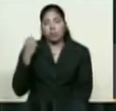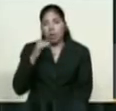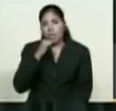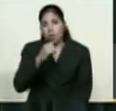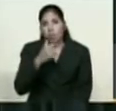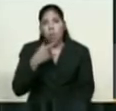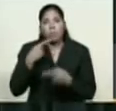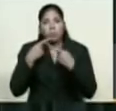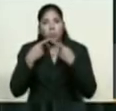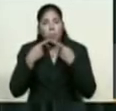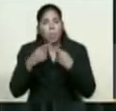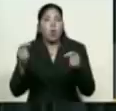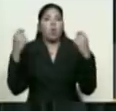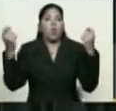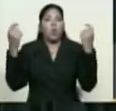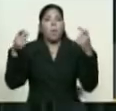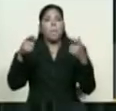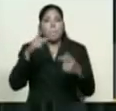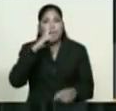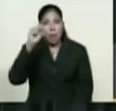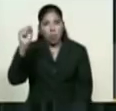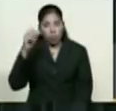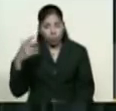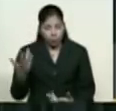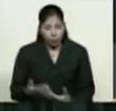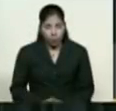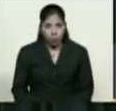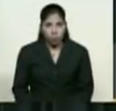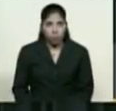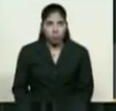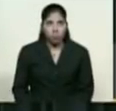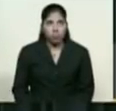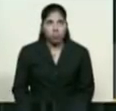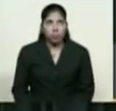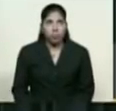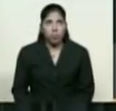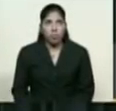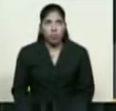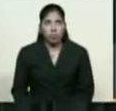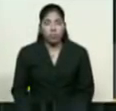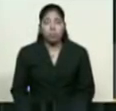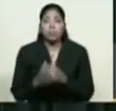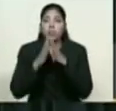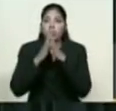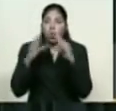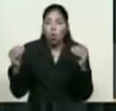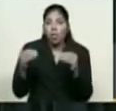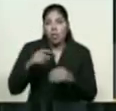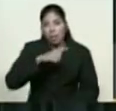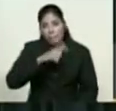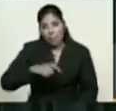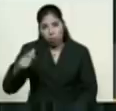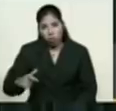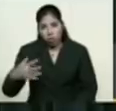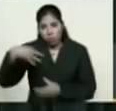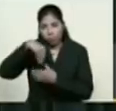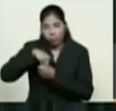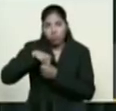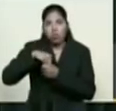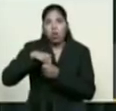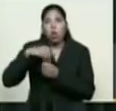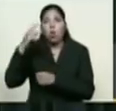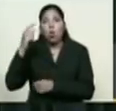avance exitoso de nuestro criptoactivo. Todas las personas jurídicas y personas